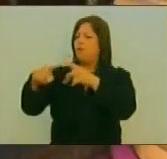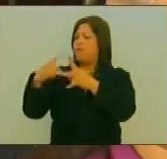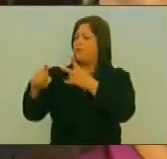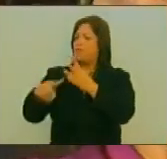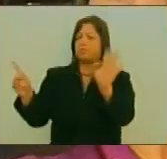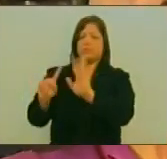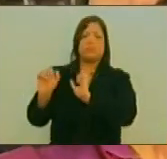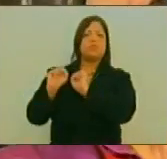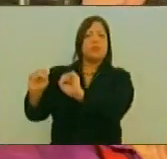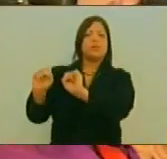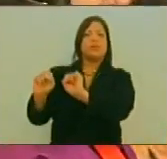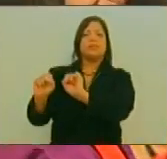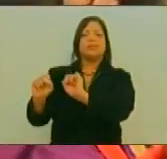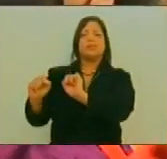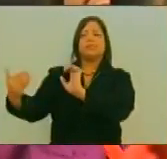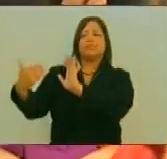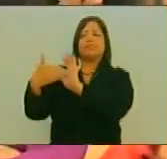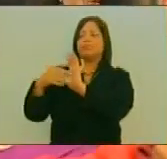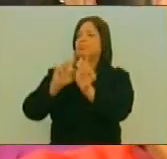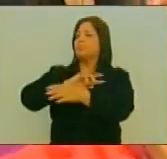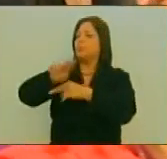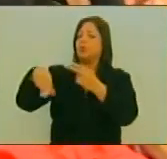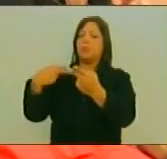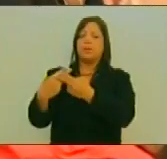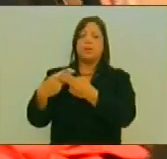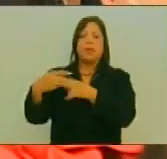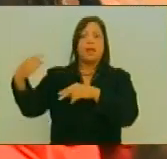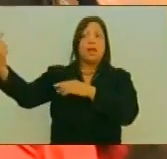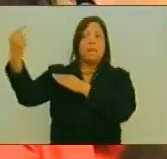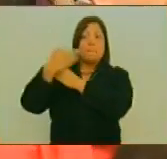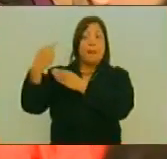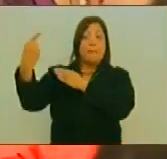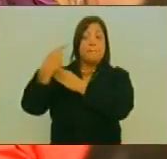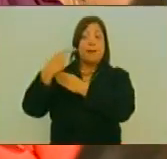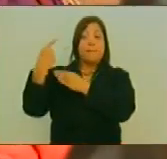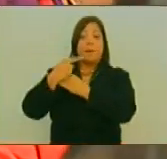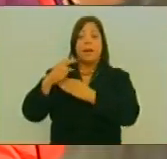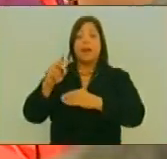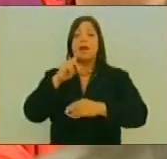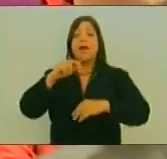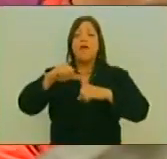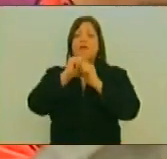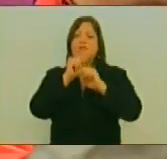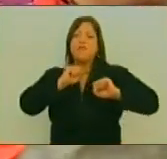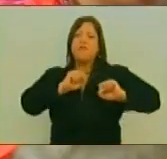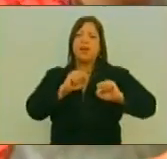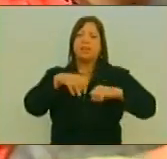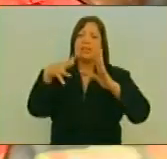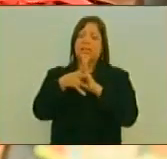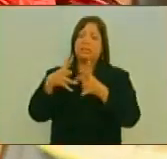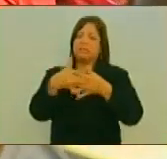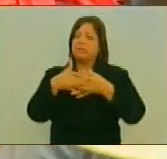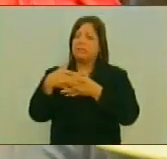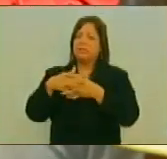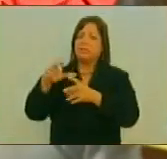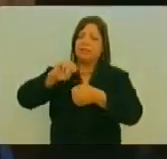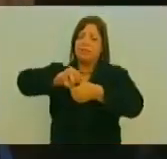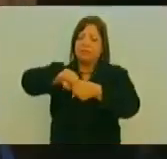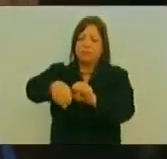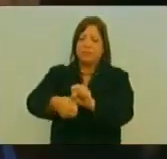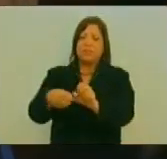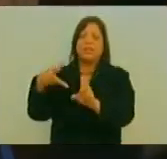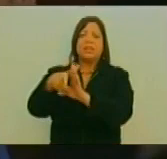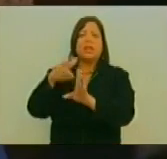Expresiones Y fines Así como La amenaza De usos De la fuerza Imperial Para someter A los